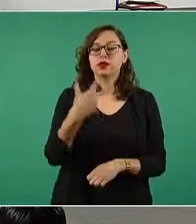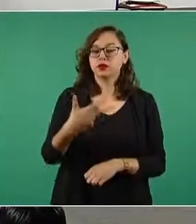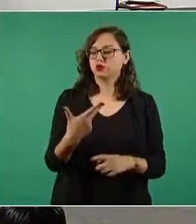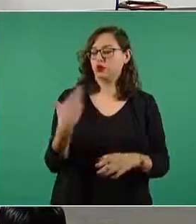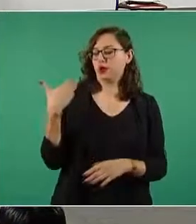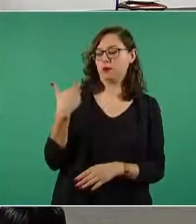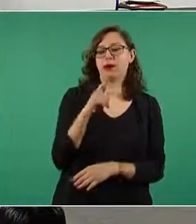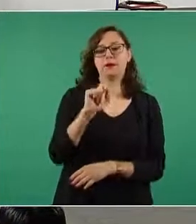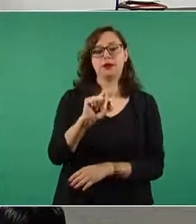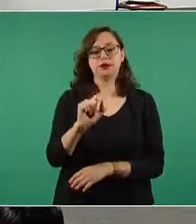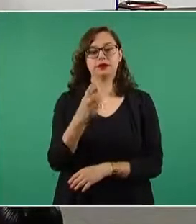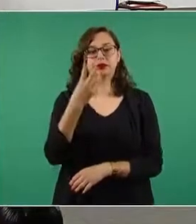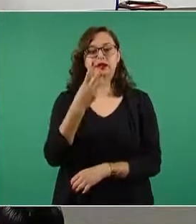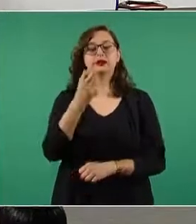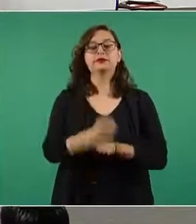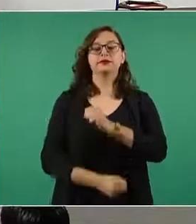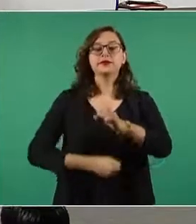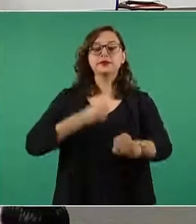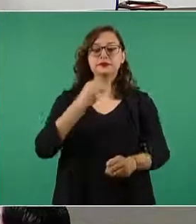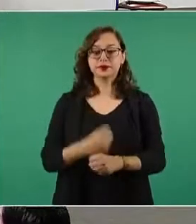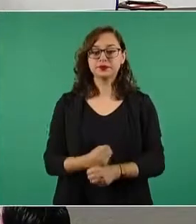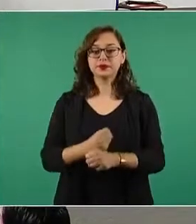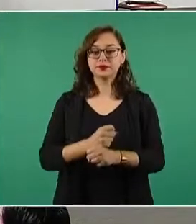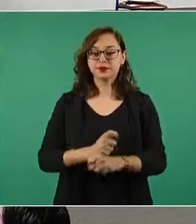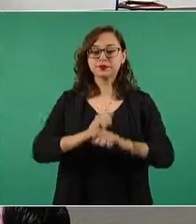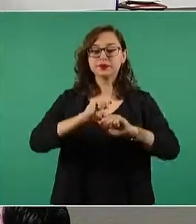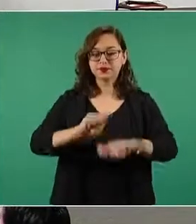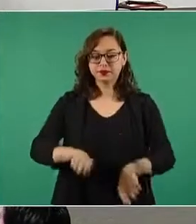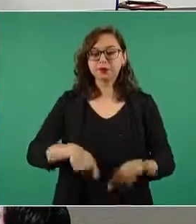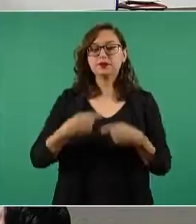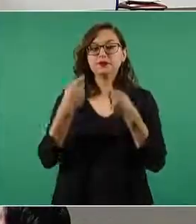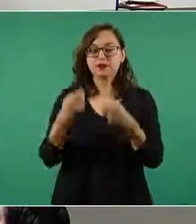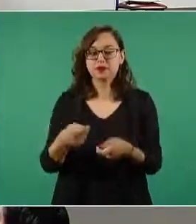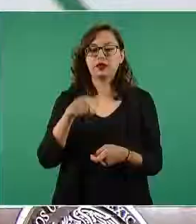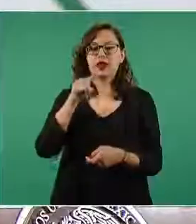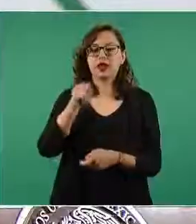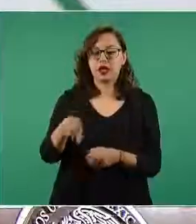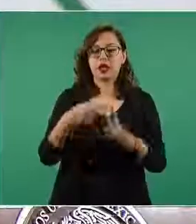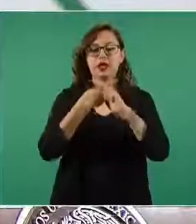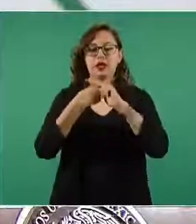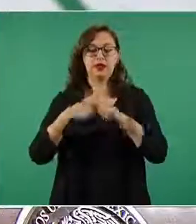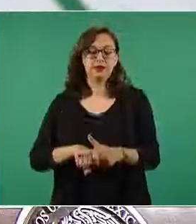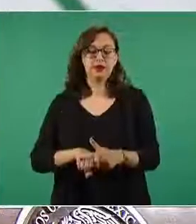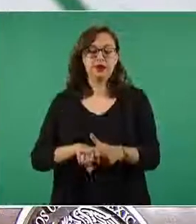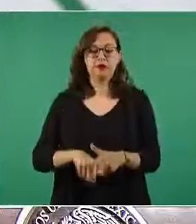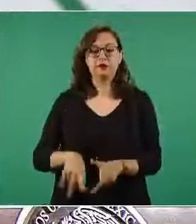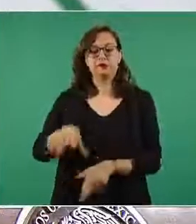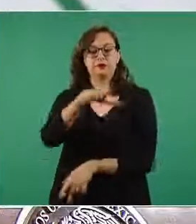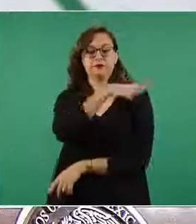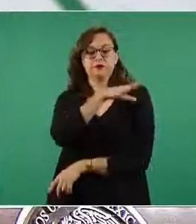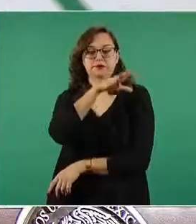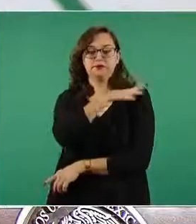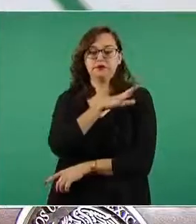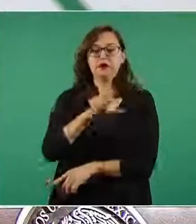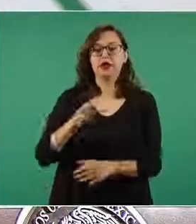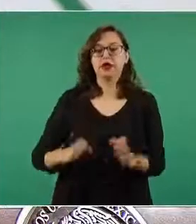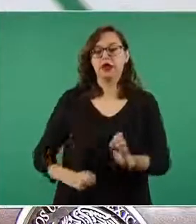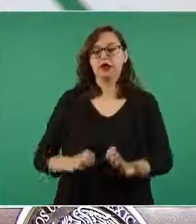pasa su revista de entrada en ese campo militar el cuartel general de la 37